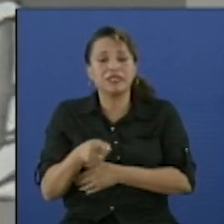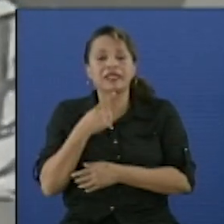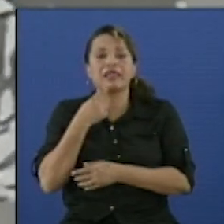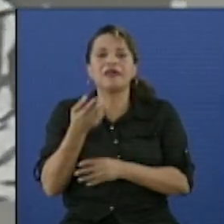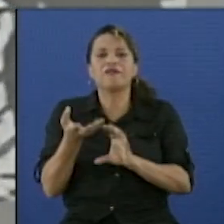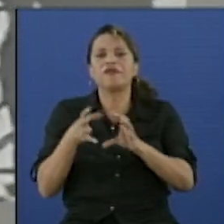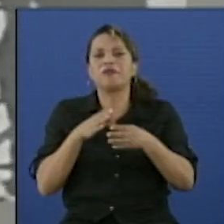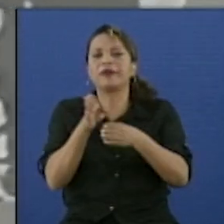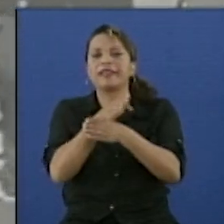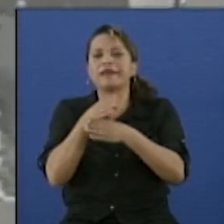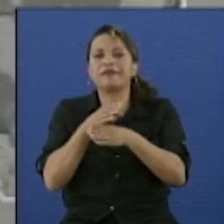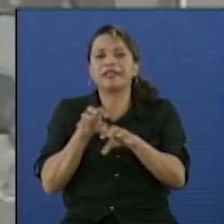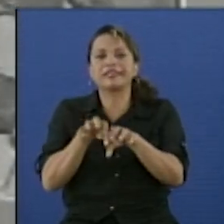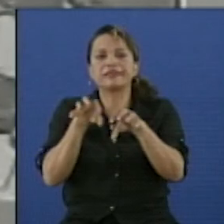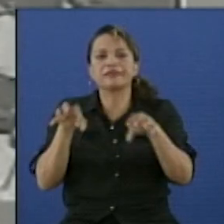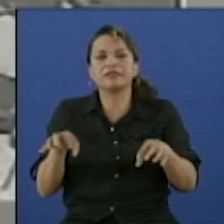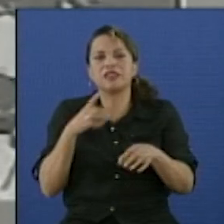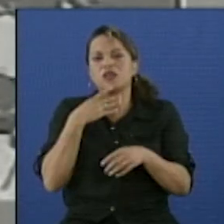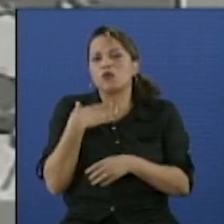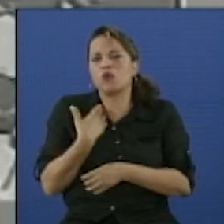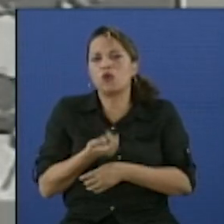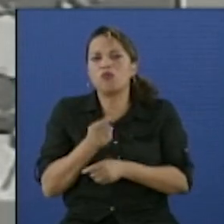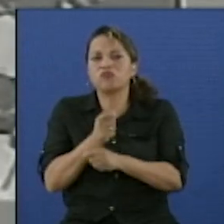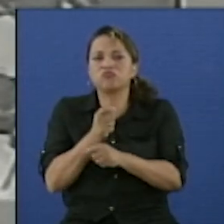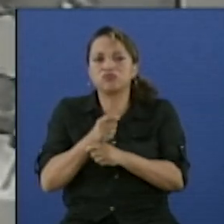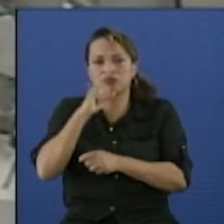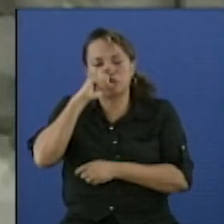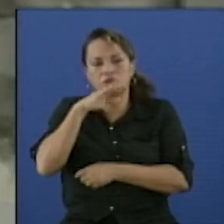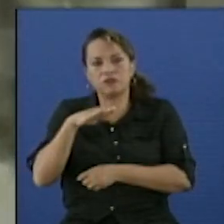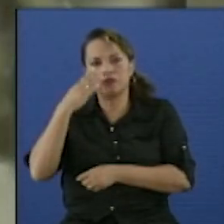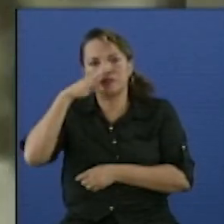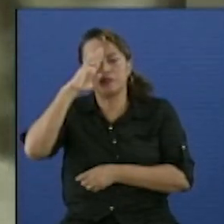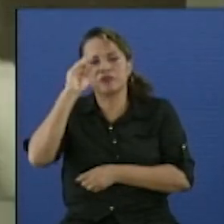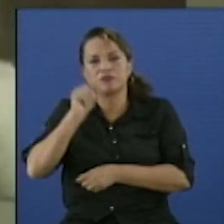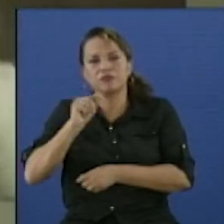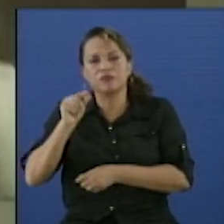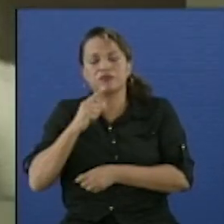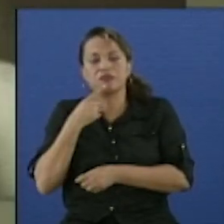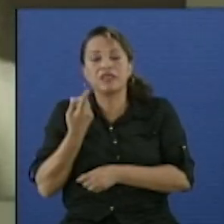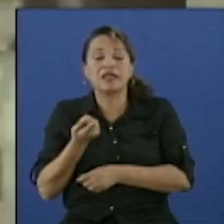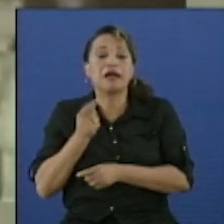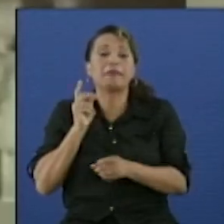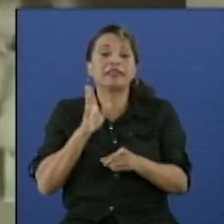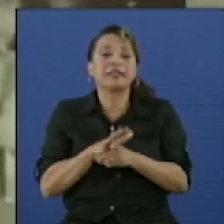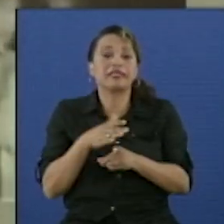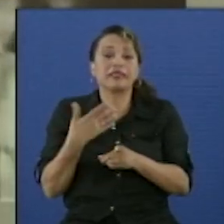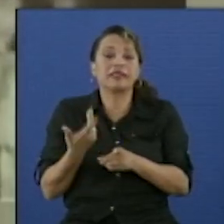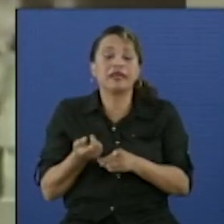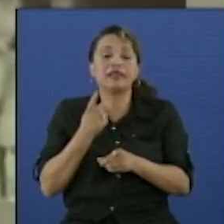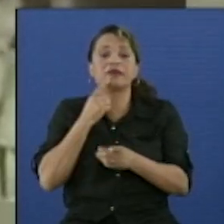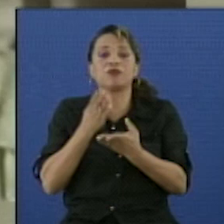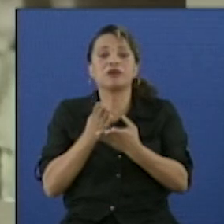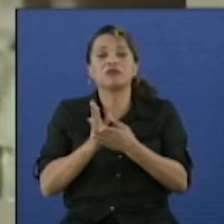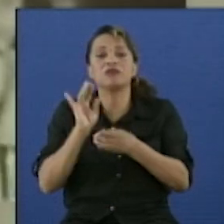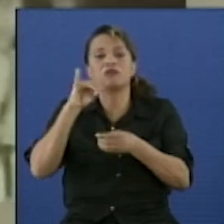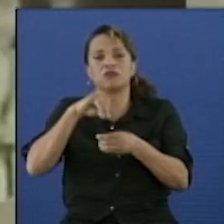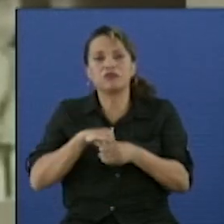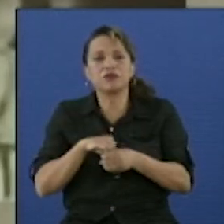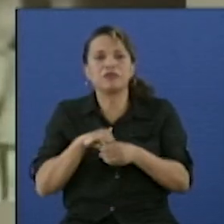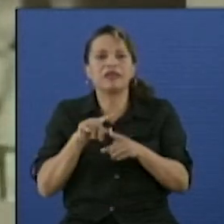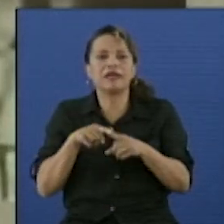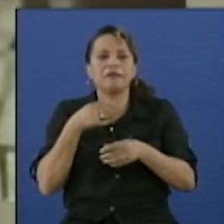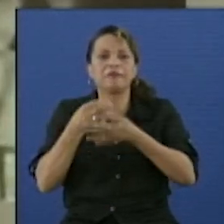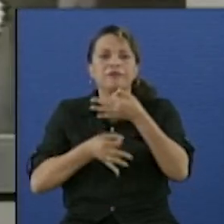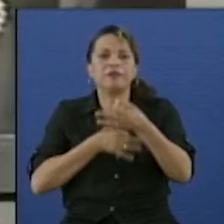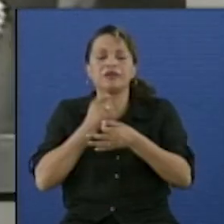pragmatismo y qué iba a pasar en la formación de los niños cubanos. Partía en el principio de la educación de una educación inclusiva, muy importante, y eso se refiere con el término de